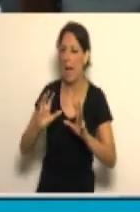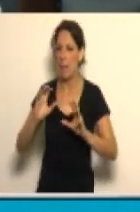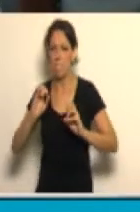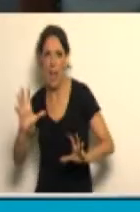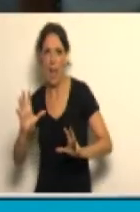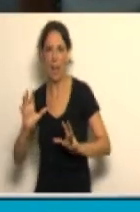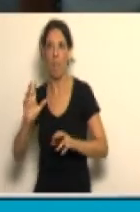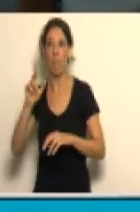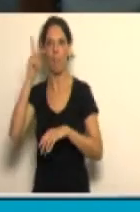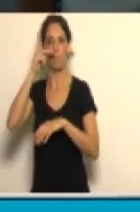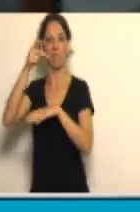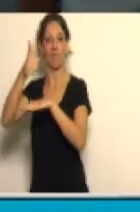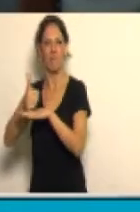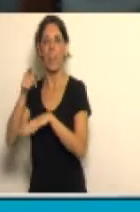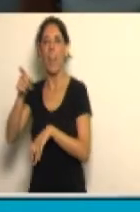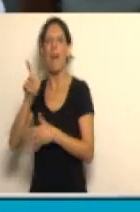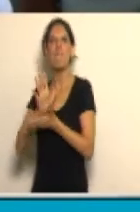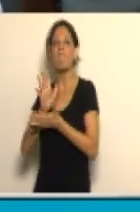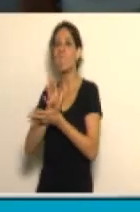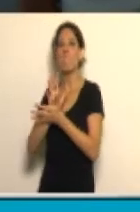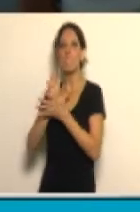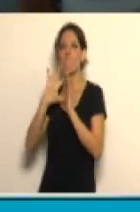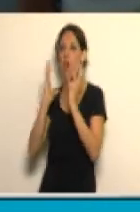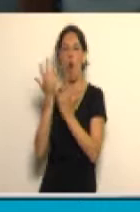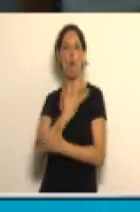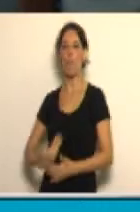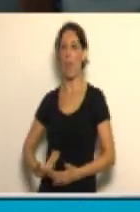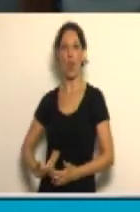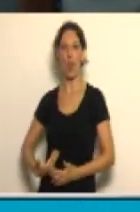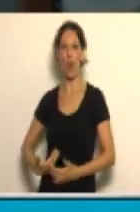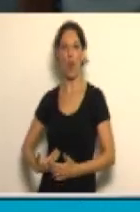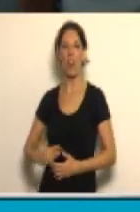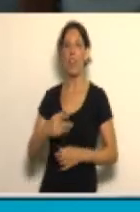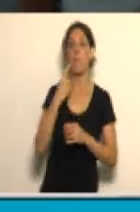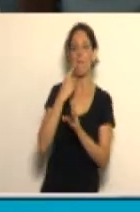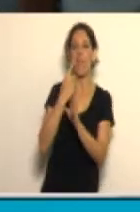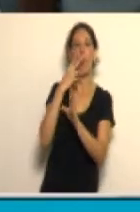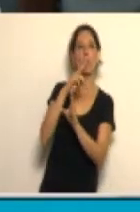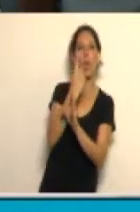Néstor es el gobierno después del 2001.